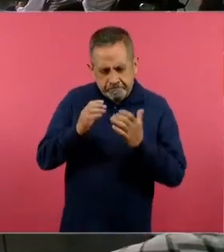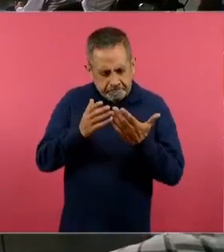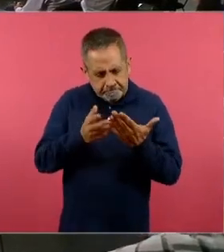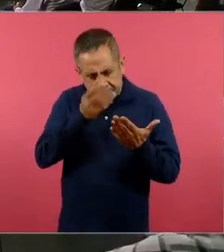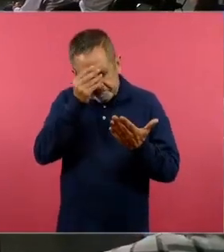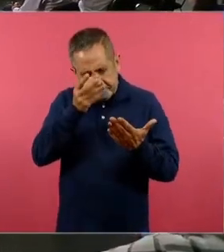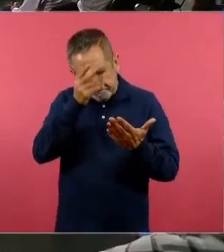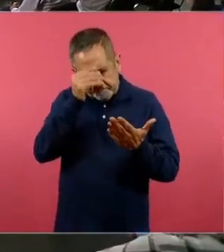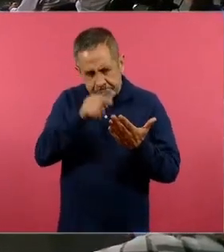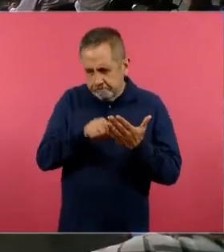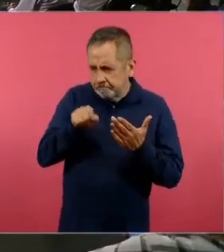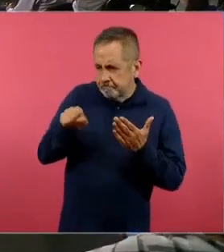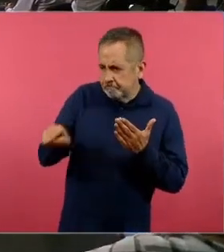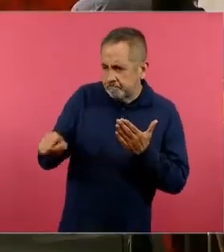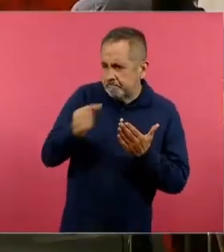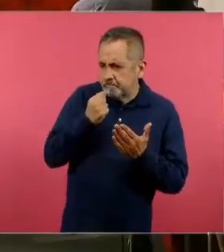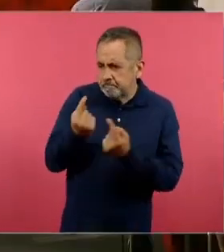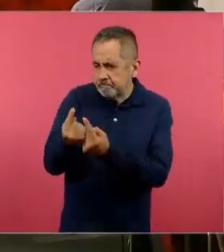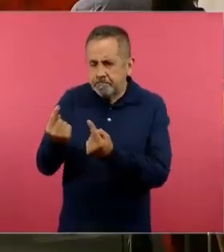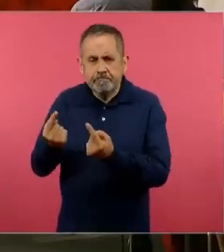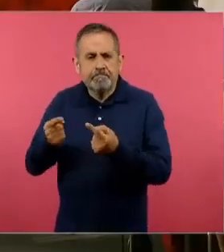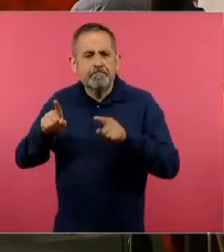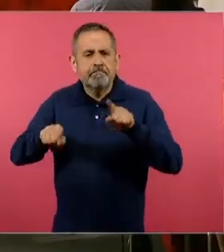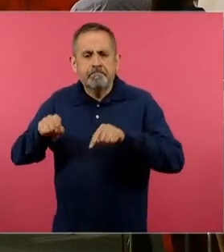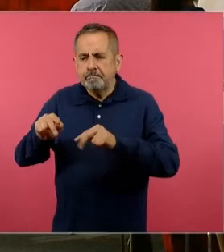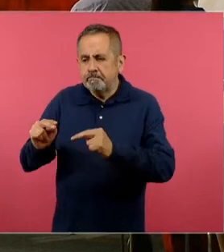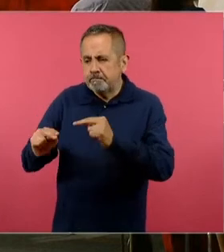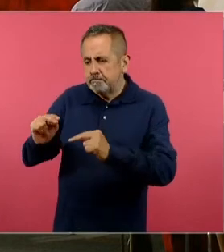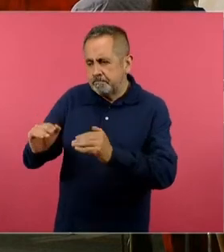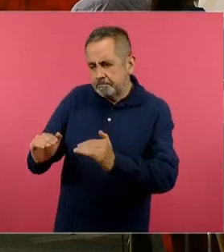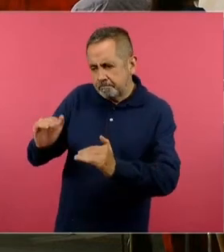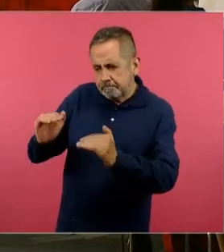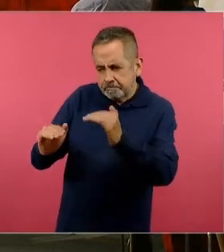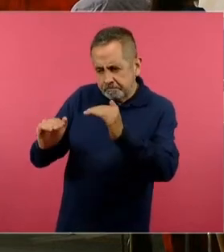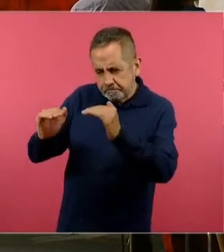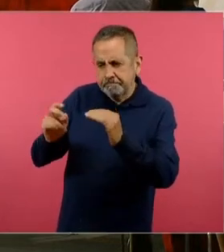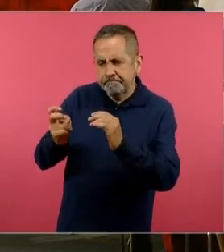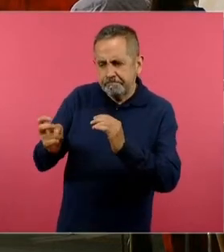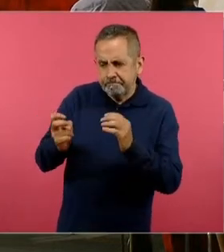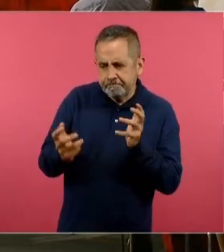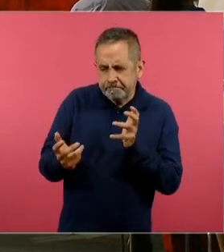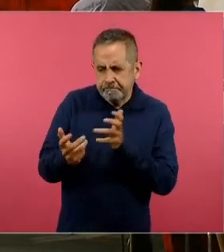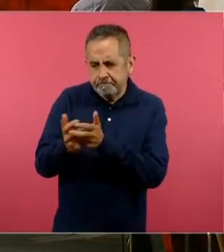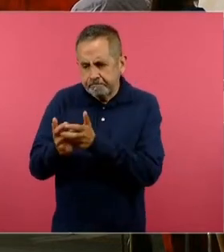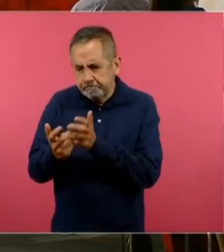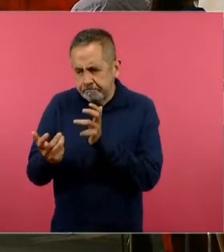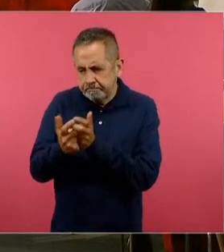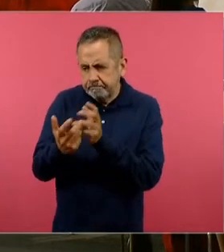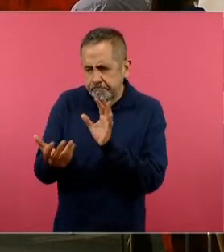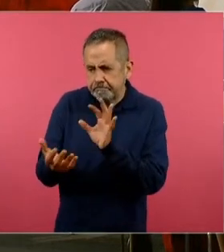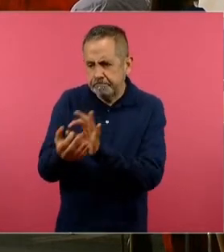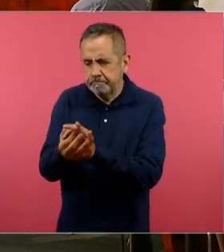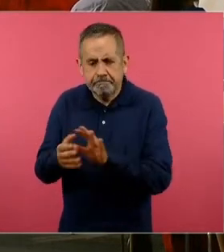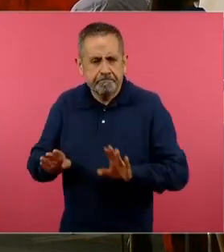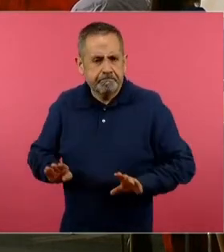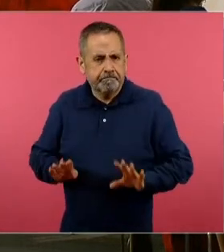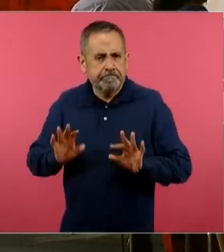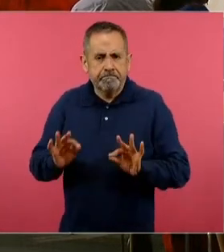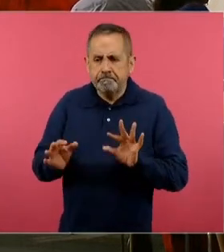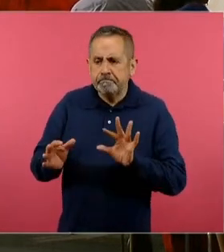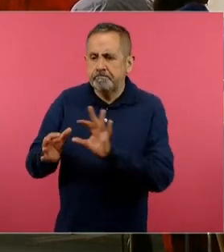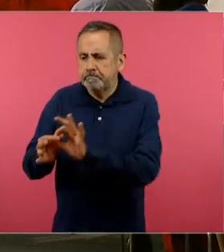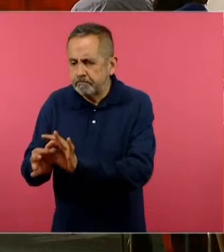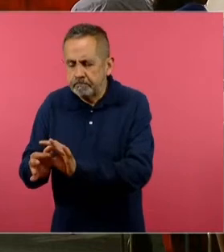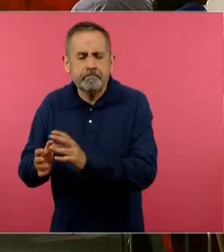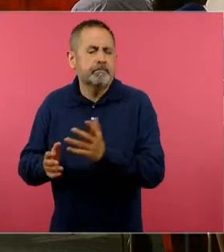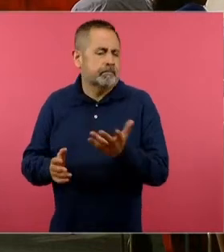muchas de las veces eso, más que ayudarnos a llegar a los aprendizajes, puede contribuir